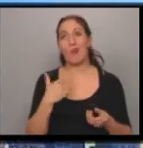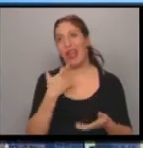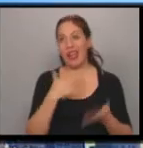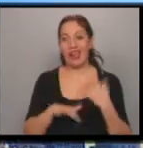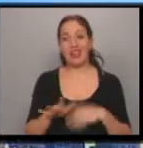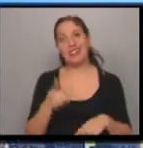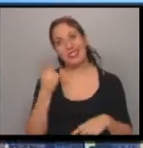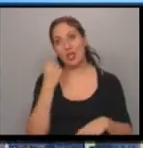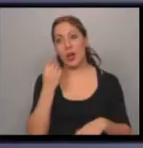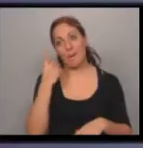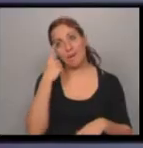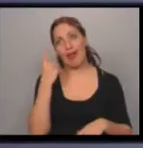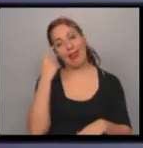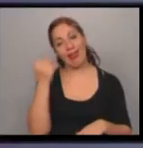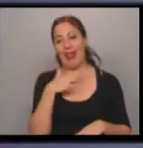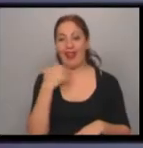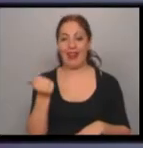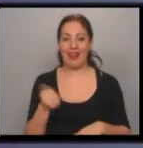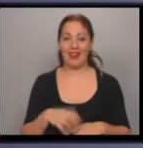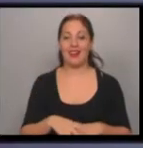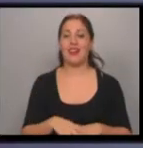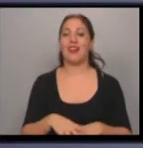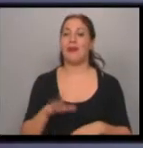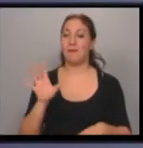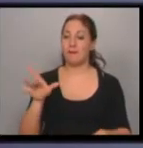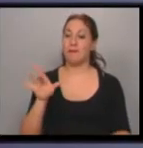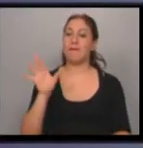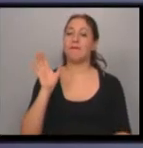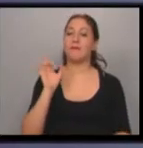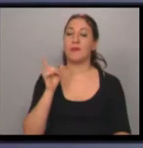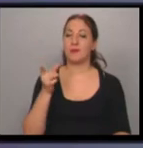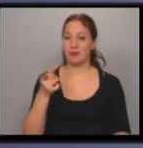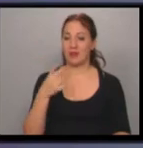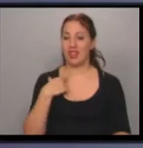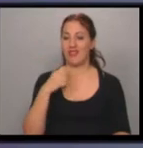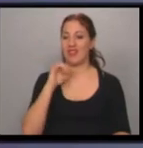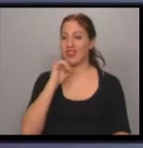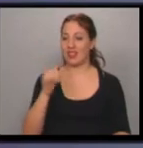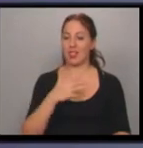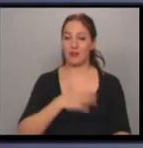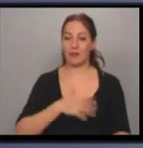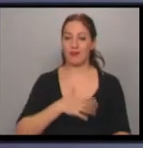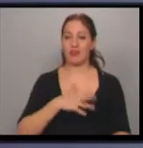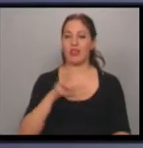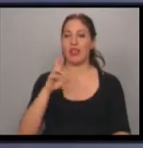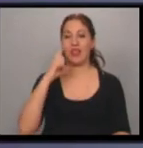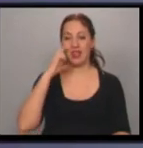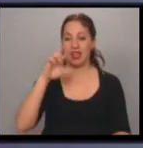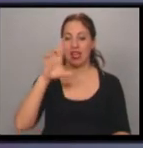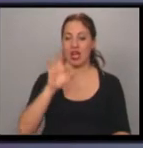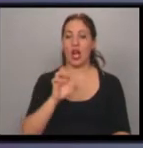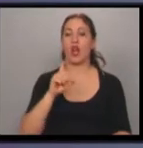bien, muy bueno. Tengo una noticia para usted, si me permite, el señor Sergio Cardoso. Lo voy a poner contento. Ricardo Bellami y Roberto Linares, que son